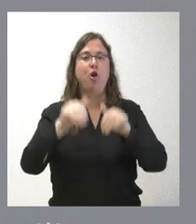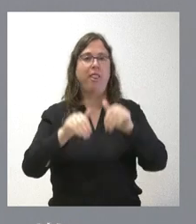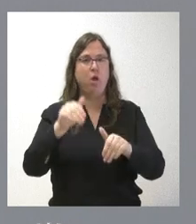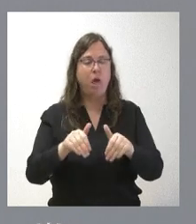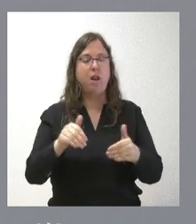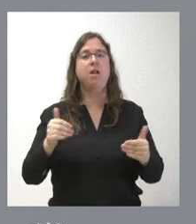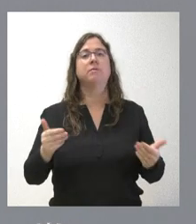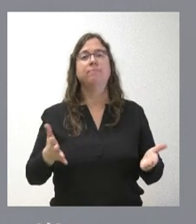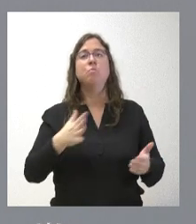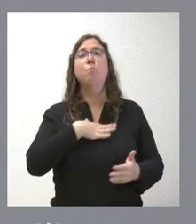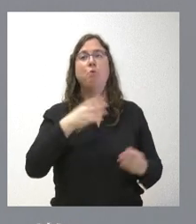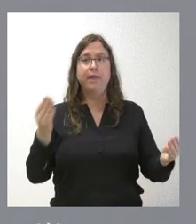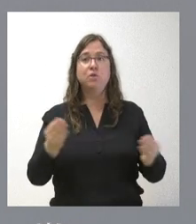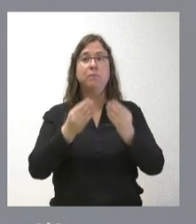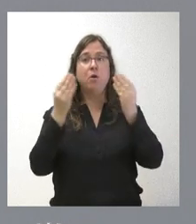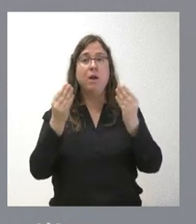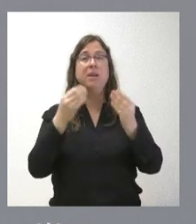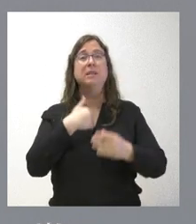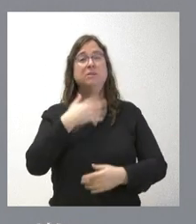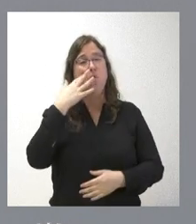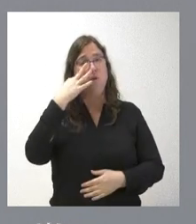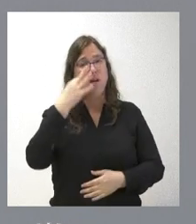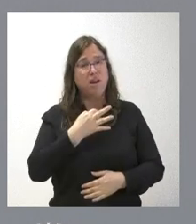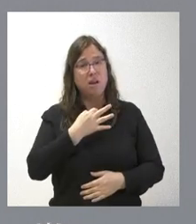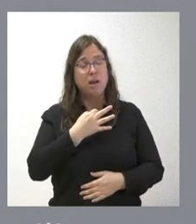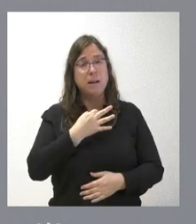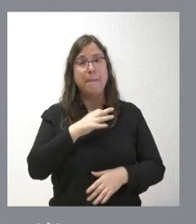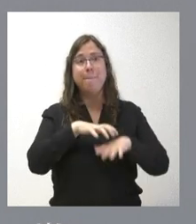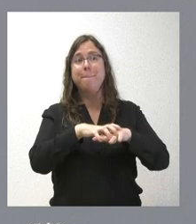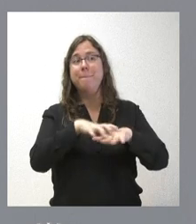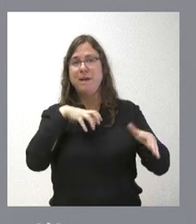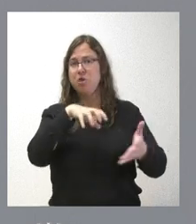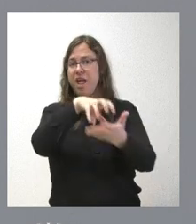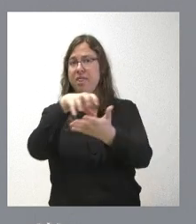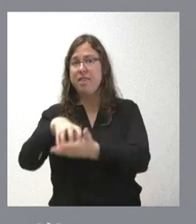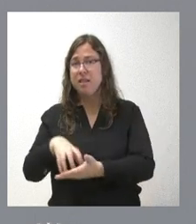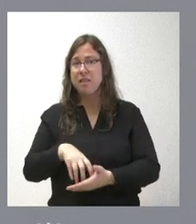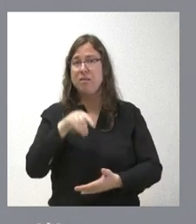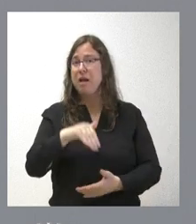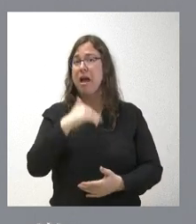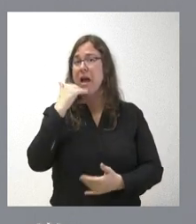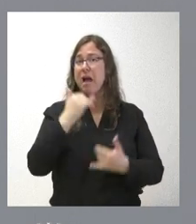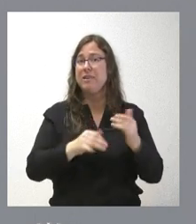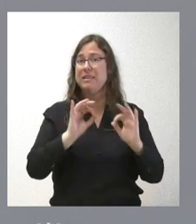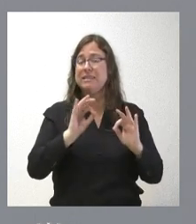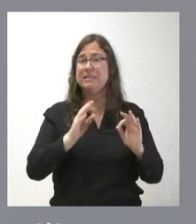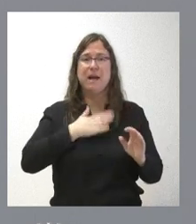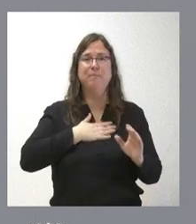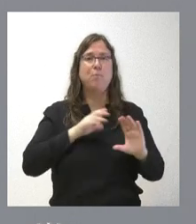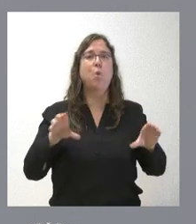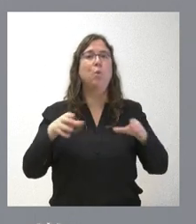lógicamente, podríamos mejorarlos. Pero yo creo que en lo que tiene que ver con la mayor parte de estos centros, que fundamentalmente acaban siendo, en lo que son de la Junta,